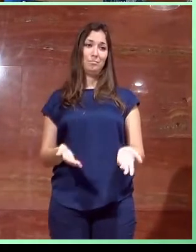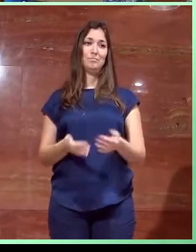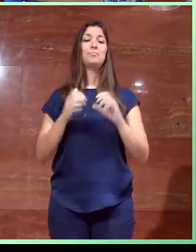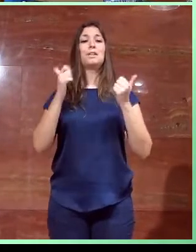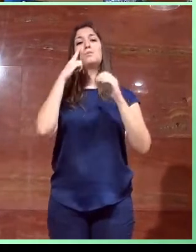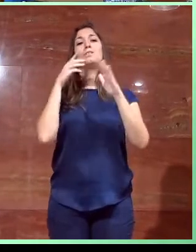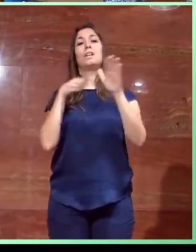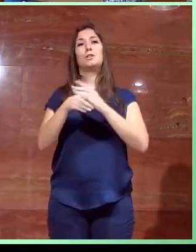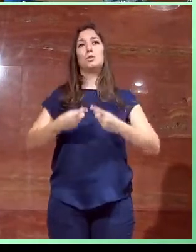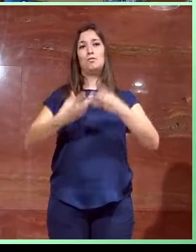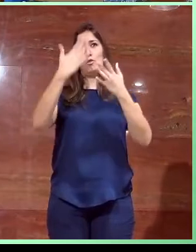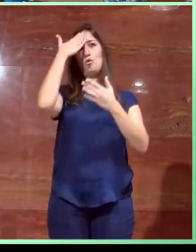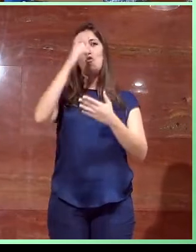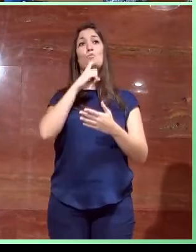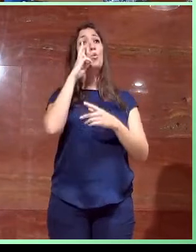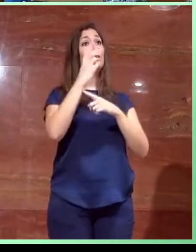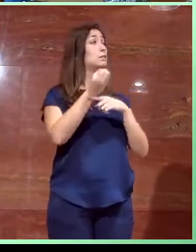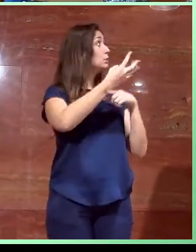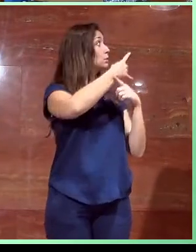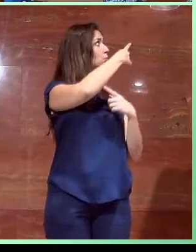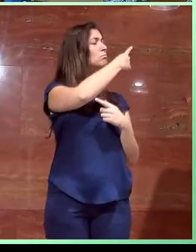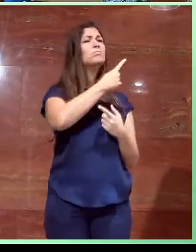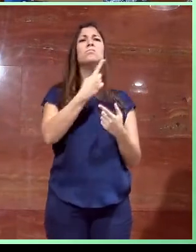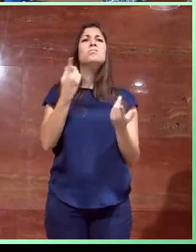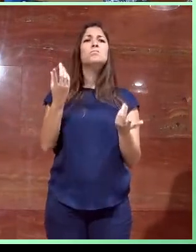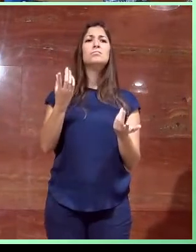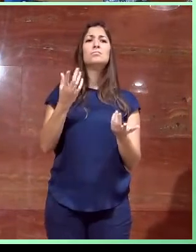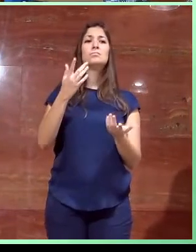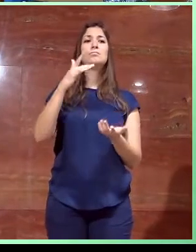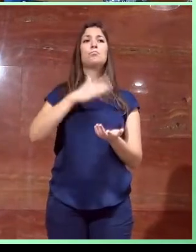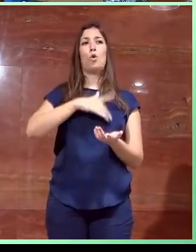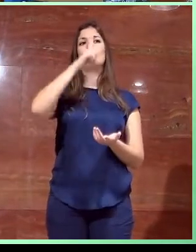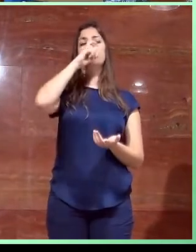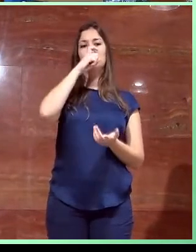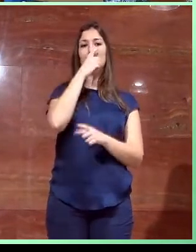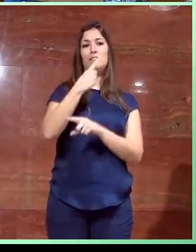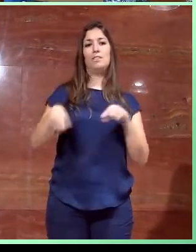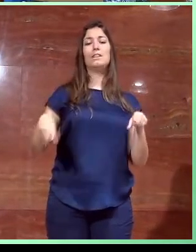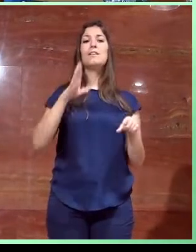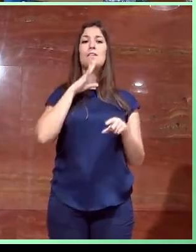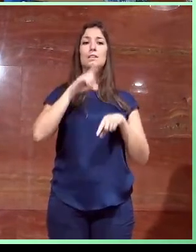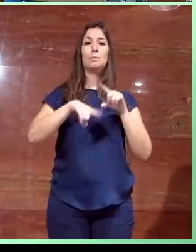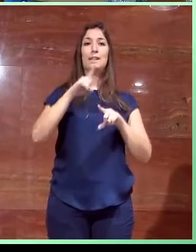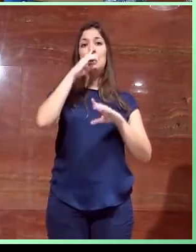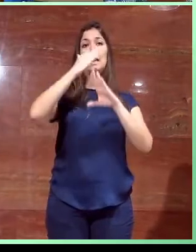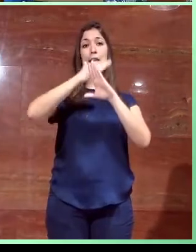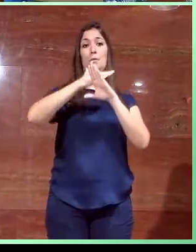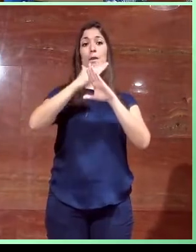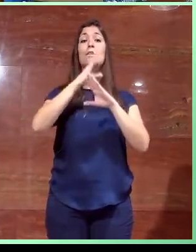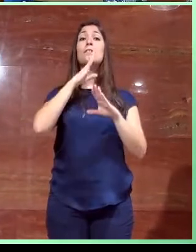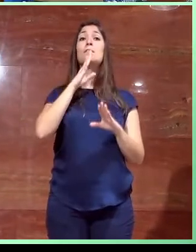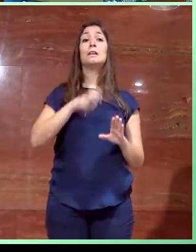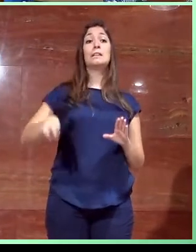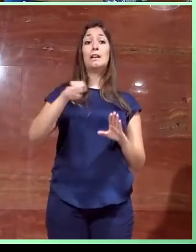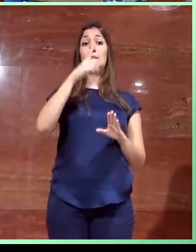acceso al edificio. pongo esta diapositiva que tiene una intención, que aparte de recordaros la diferencia de cota existente y que se salva con ese primer tramo de